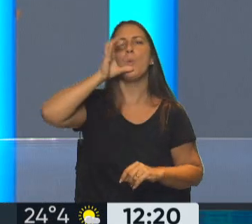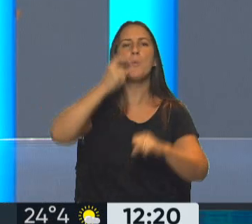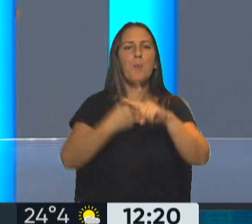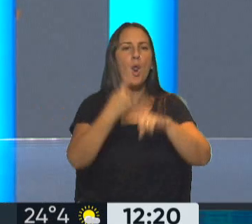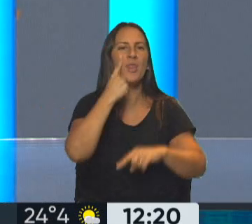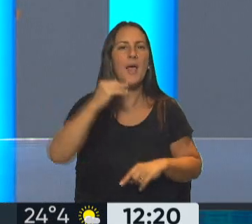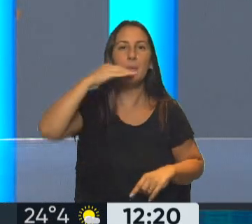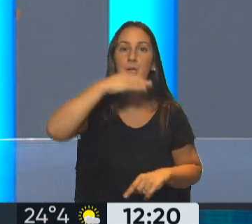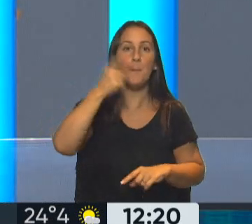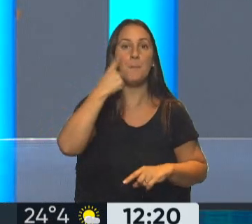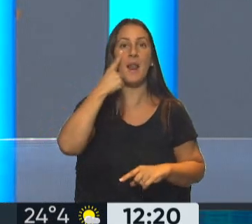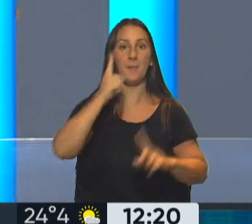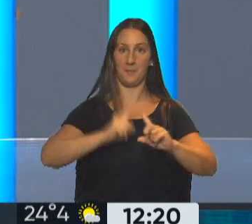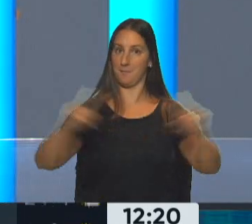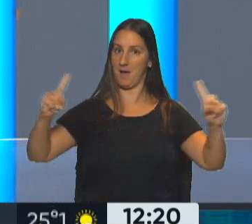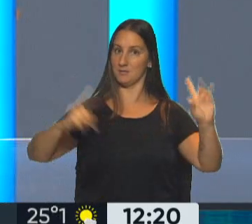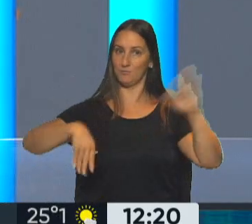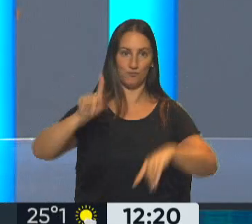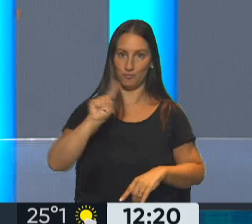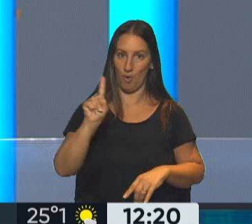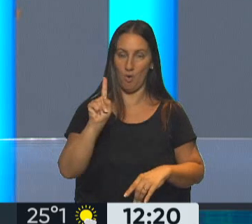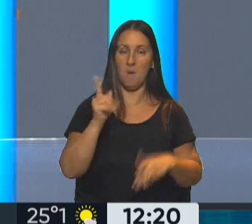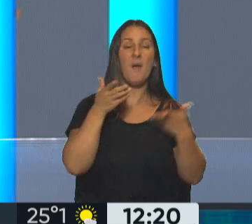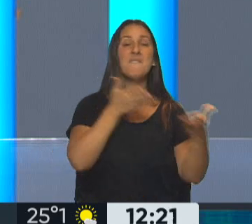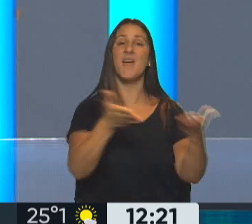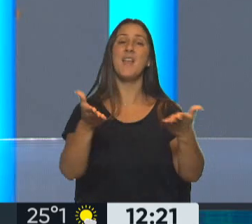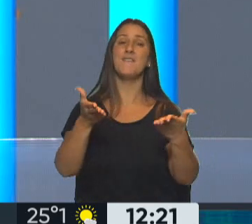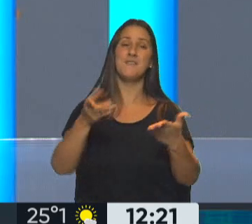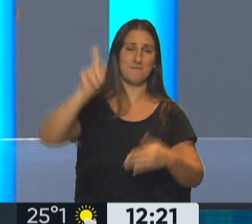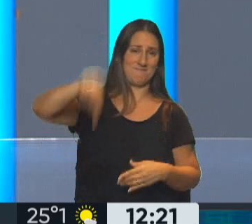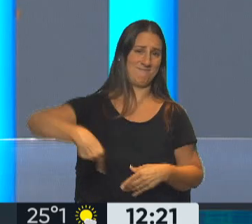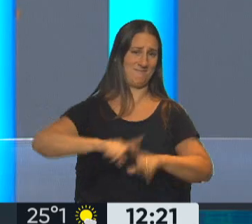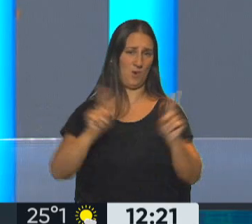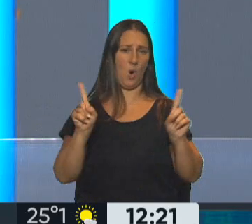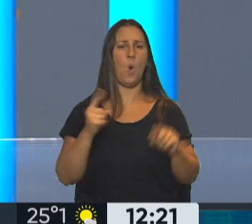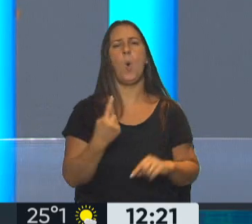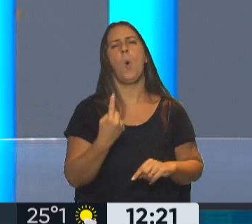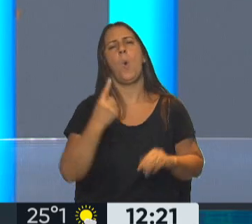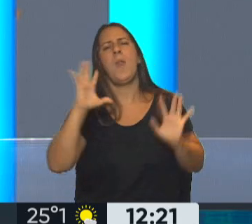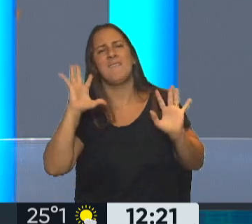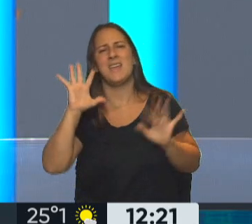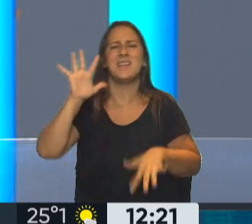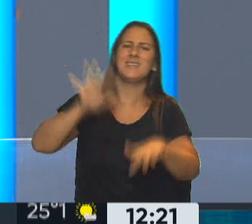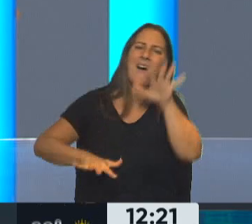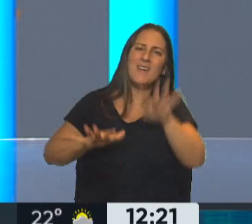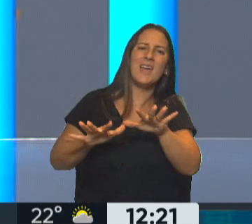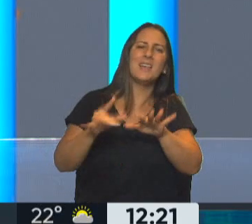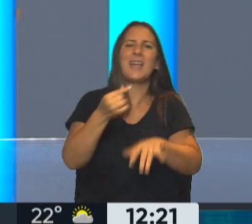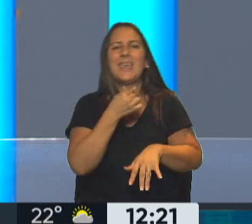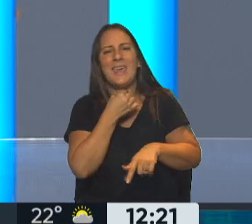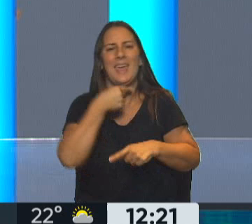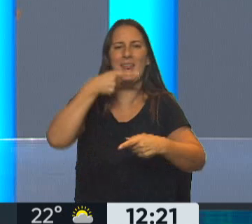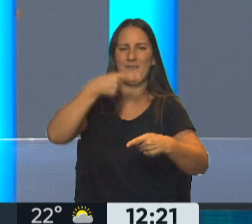por día para vivir más, porque beneficios no genera. Uno puede tomar una vez cada tanto, si quiere, en una